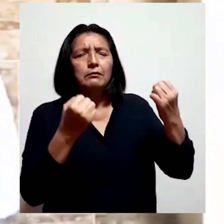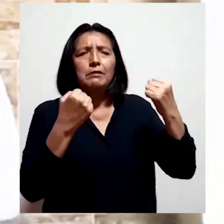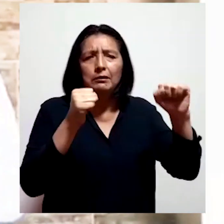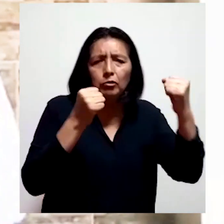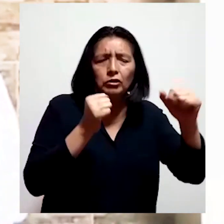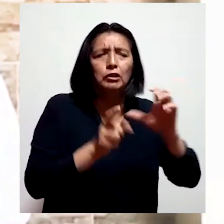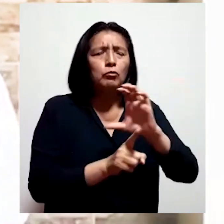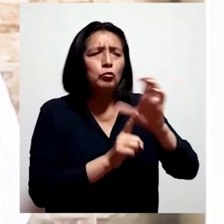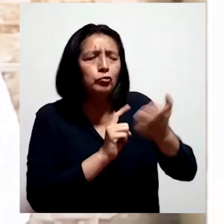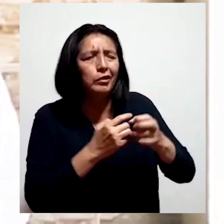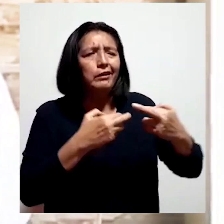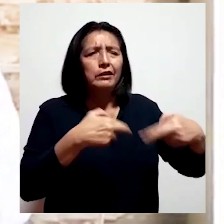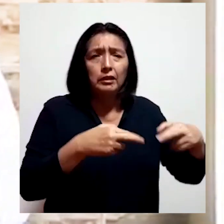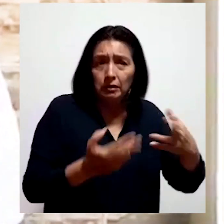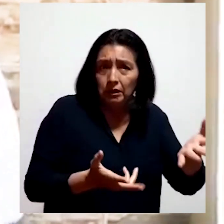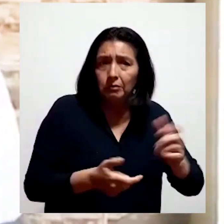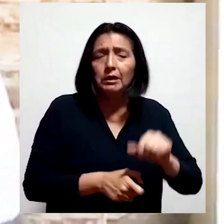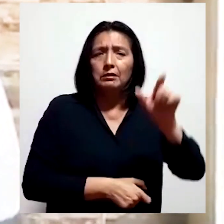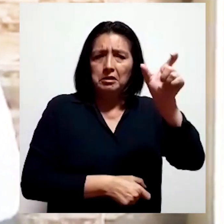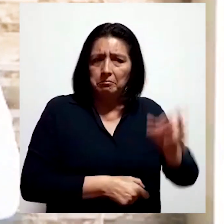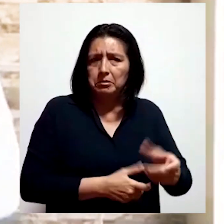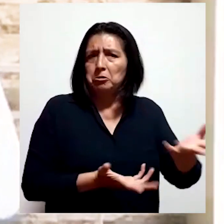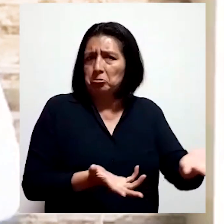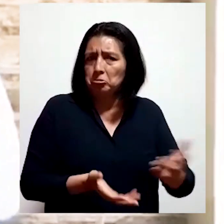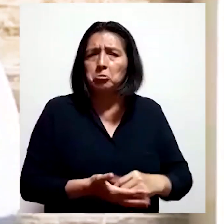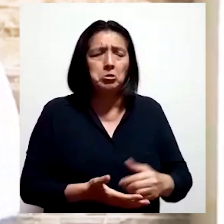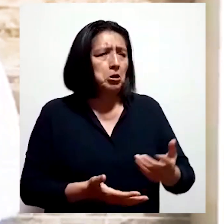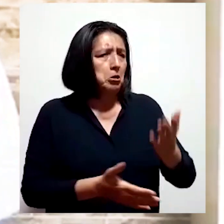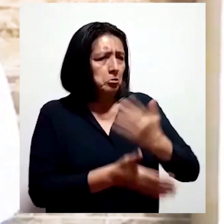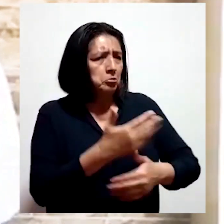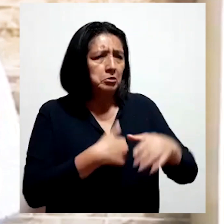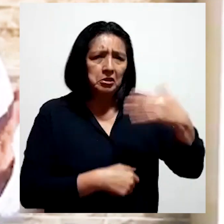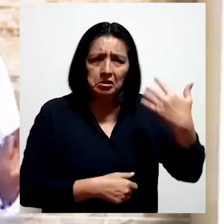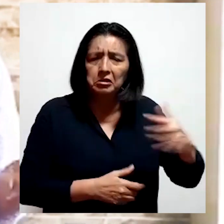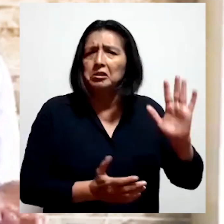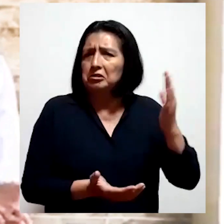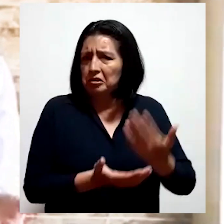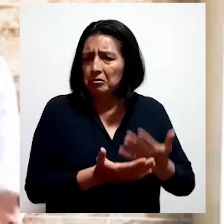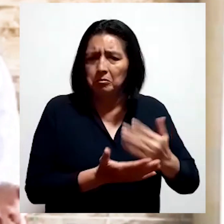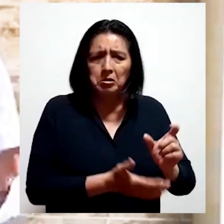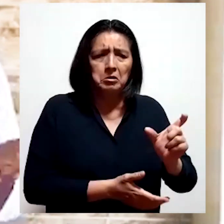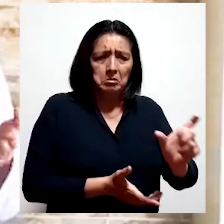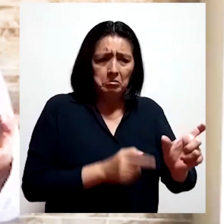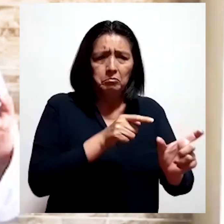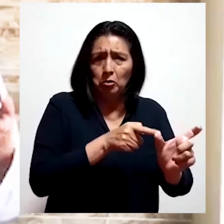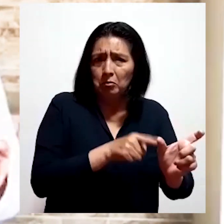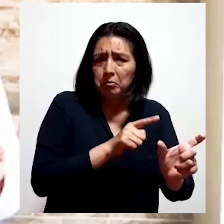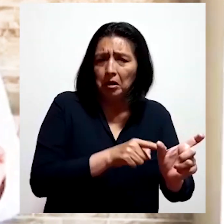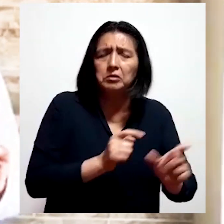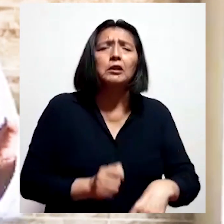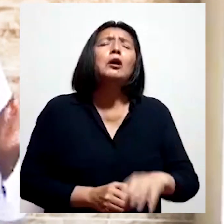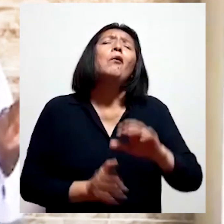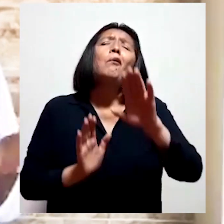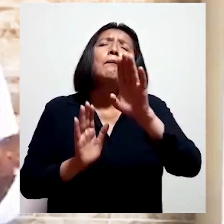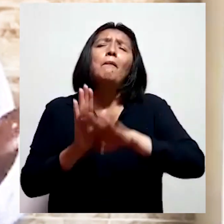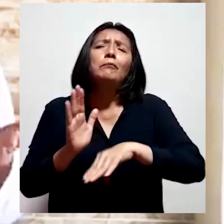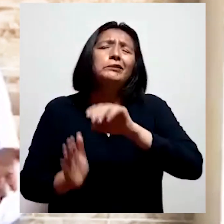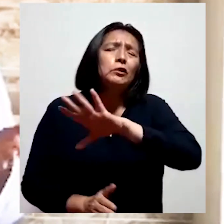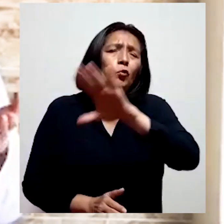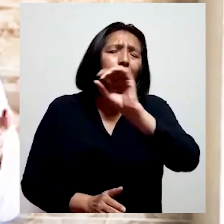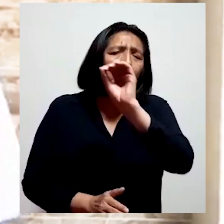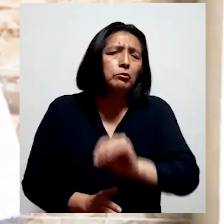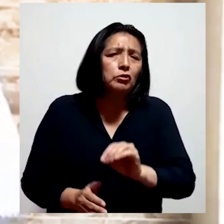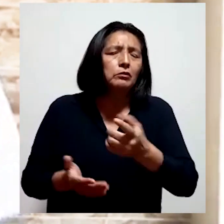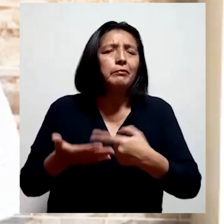culturales y recreativas, la persona con discapacidad que esté adecuadamente acreditada van a tener un descuento del 50